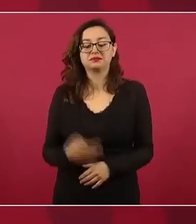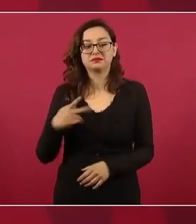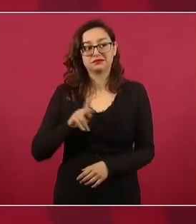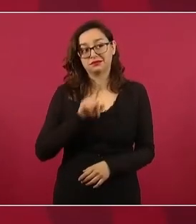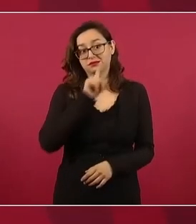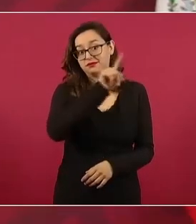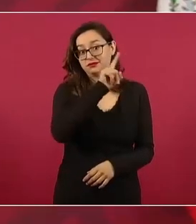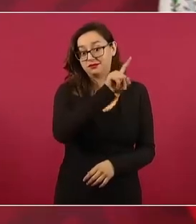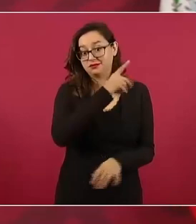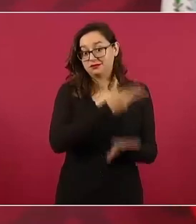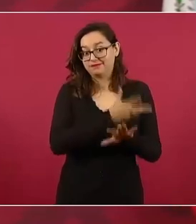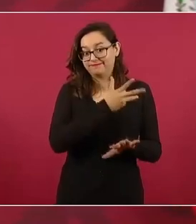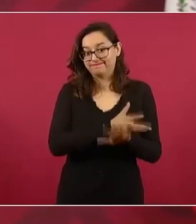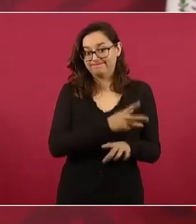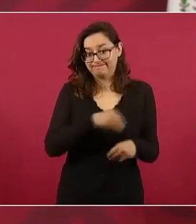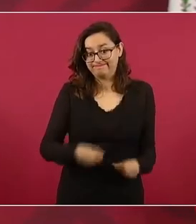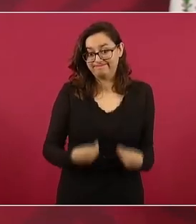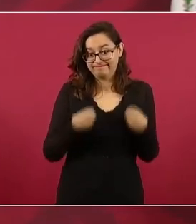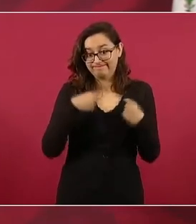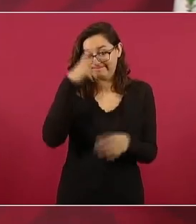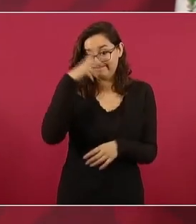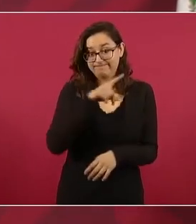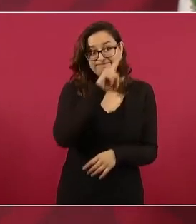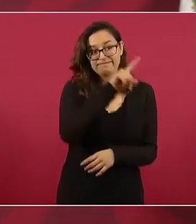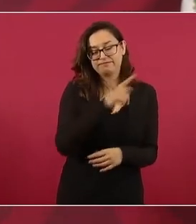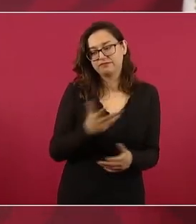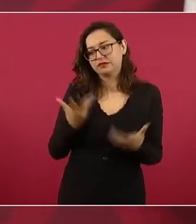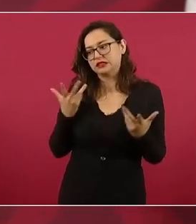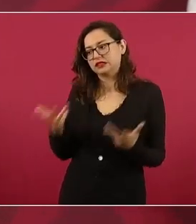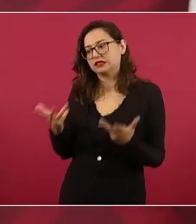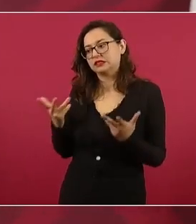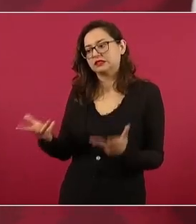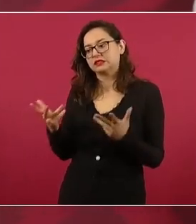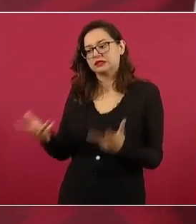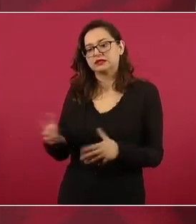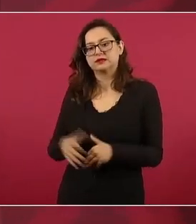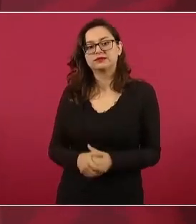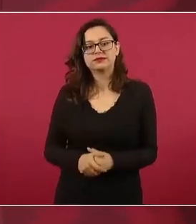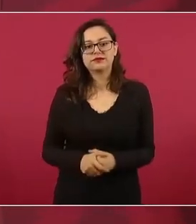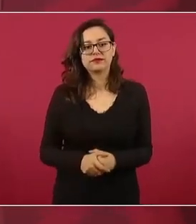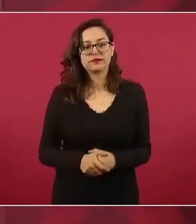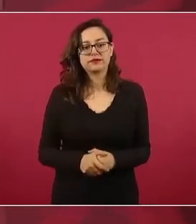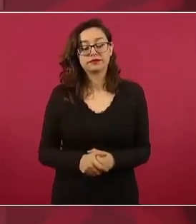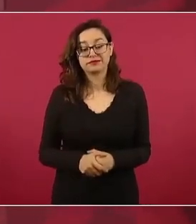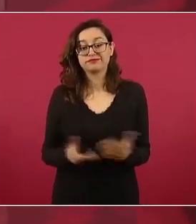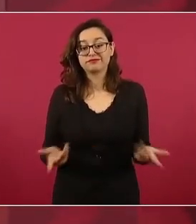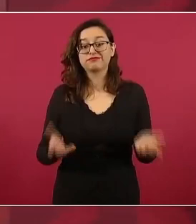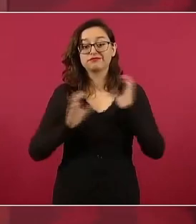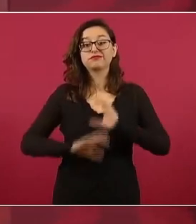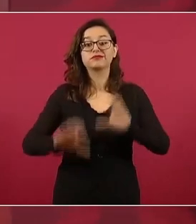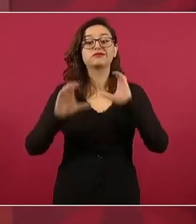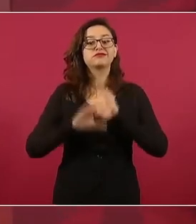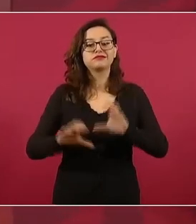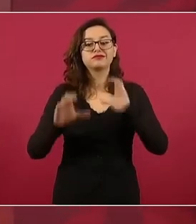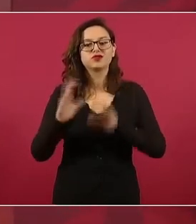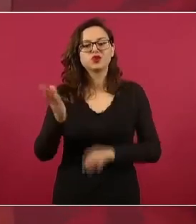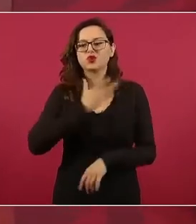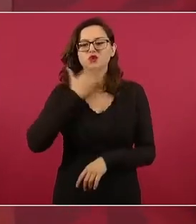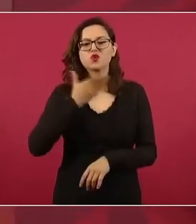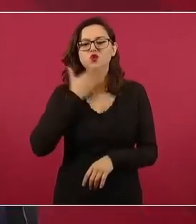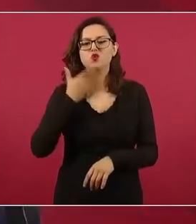escuchada? Escuchada. Que lejos estoy. México lindo.